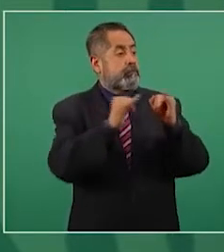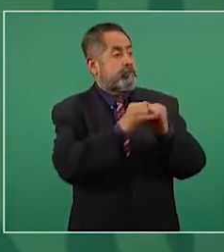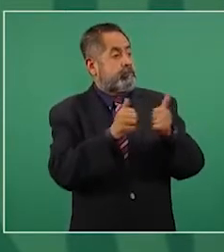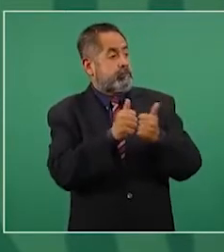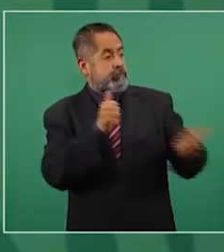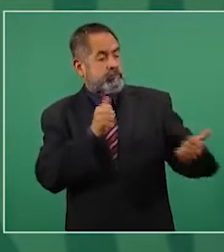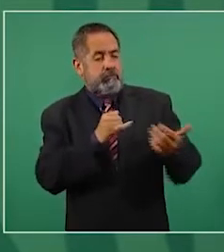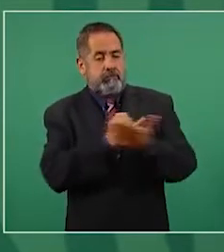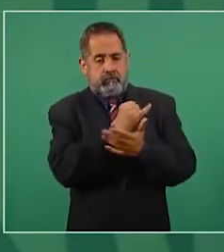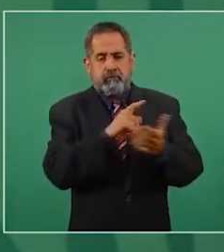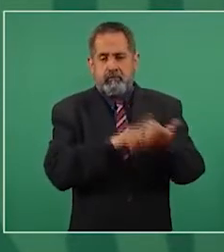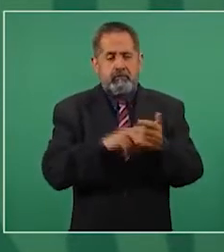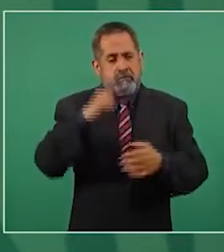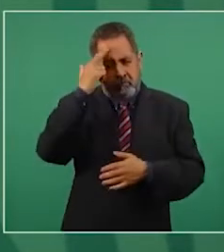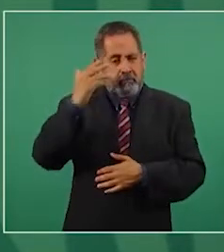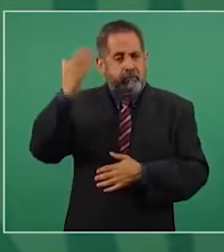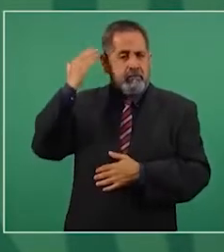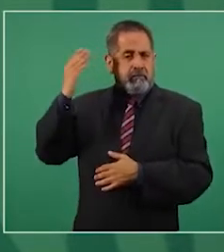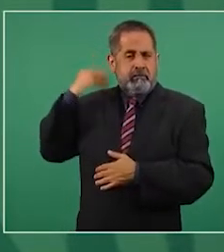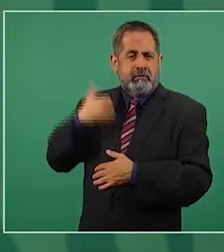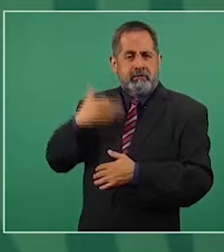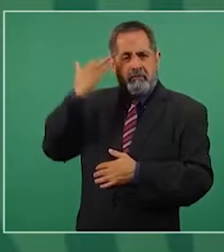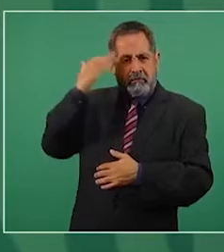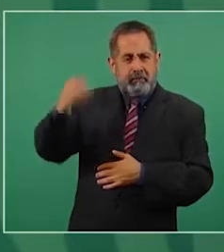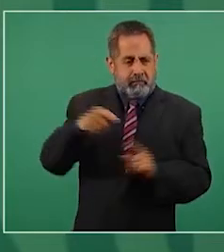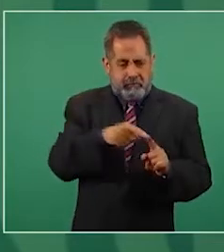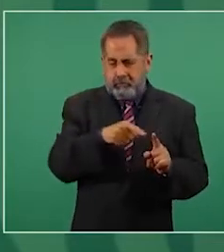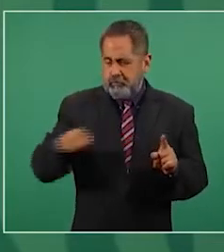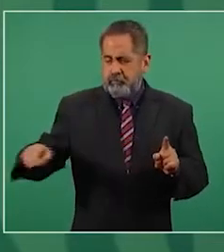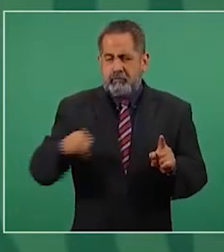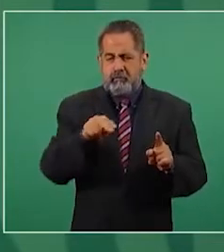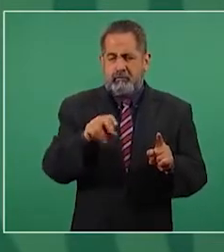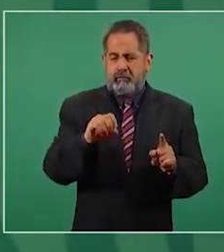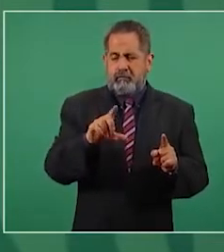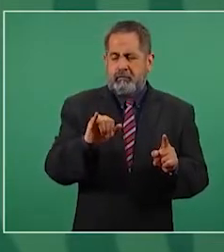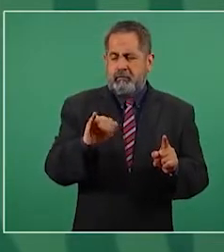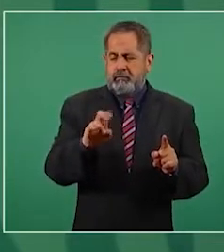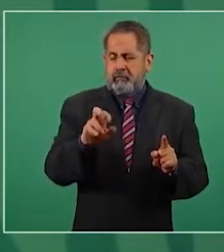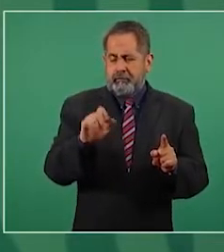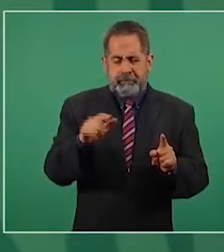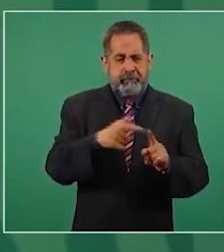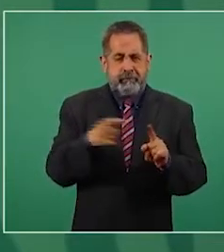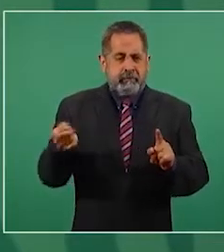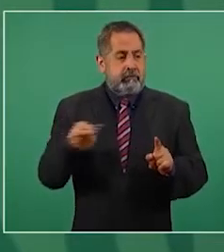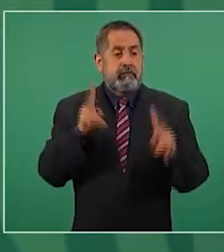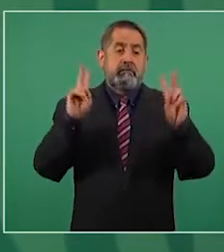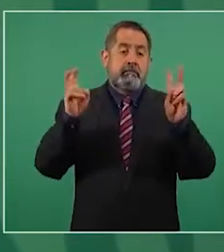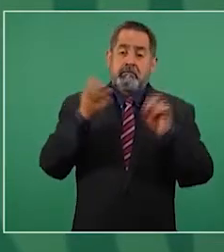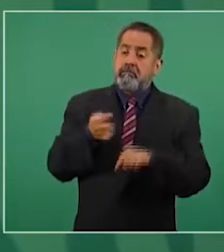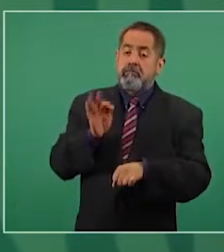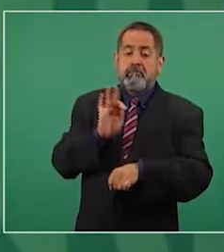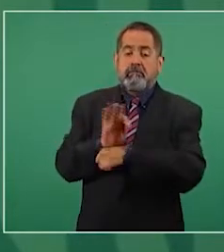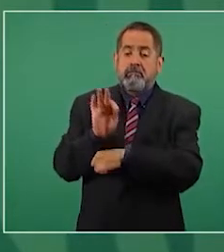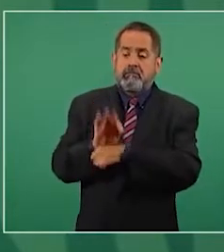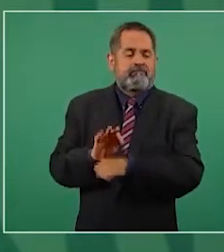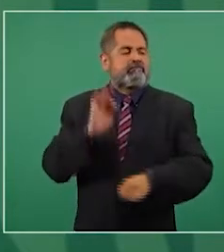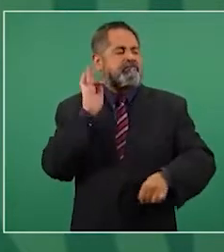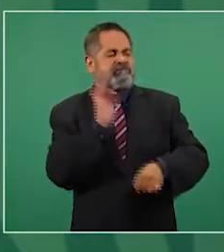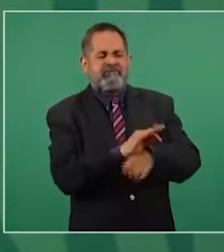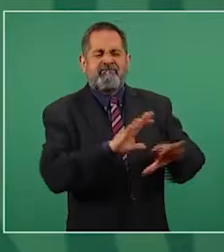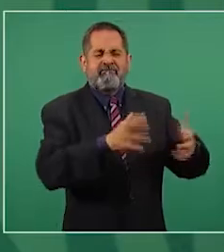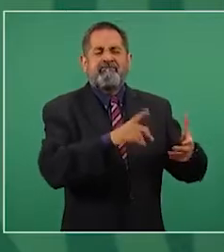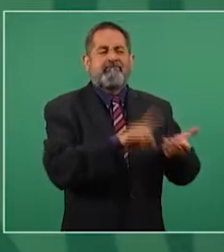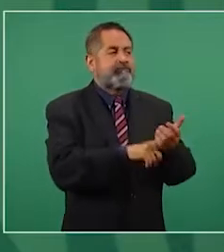creando durante el periodo neoliberal para defender a los grupos de intereses